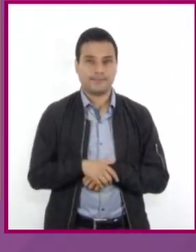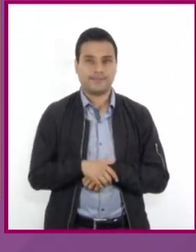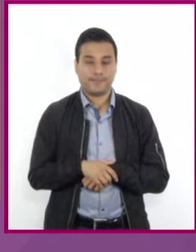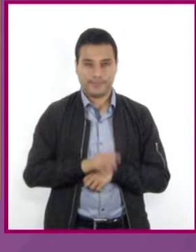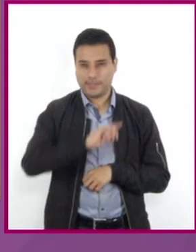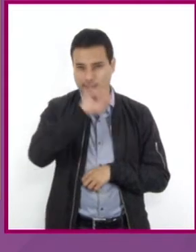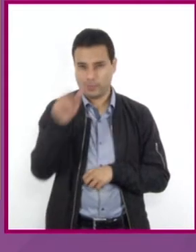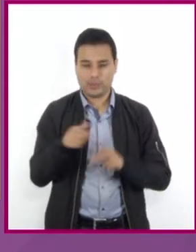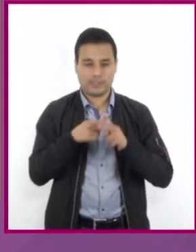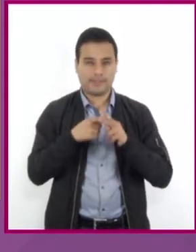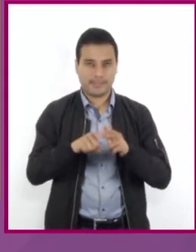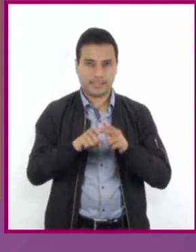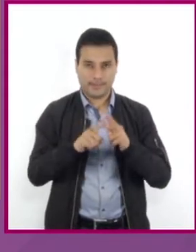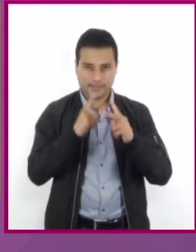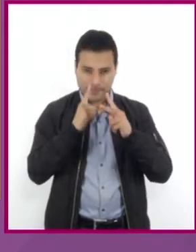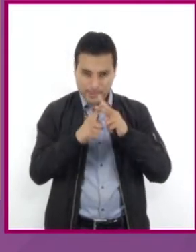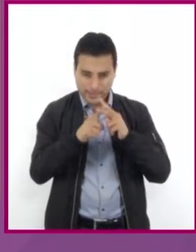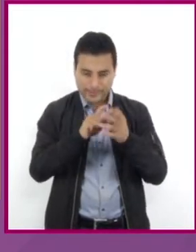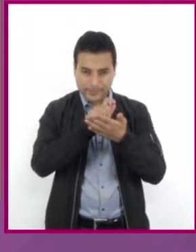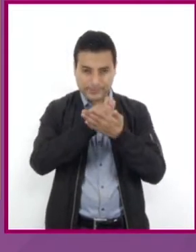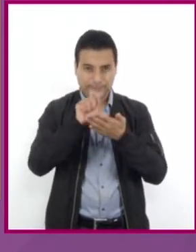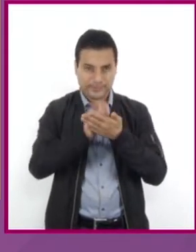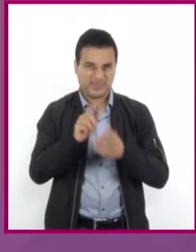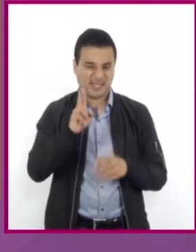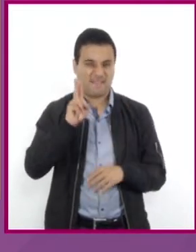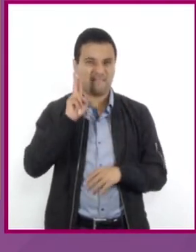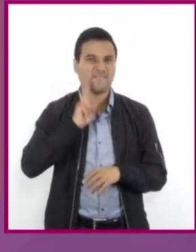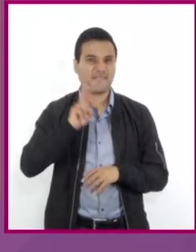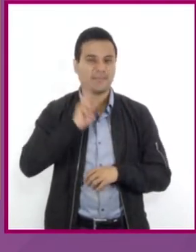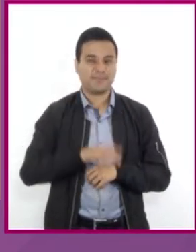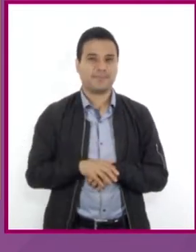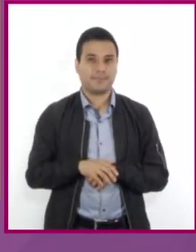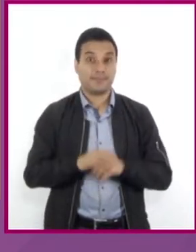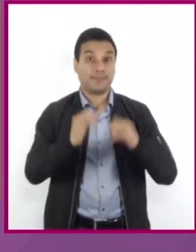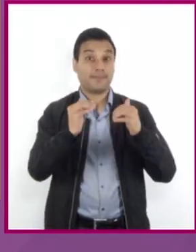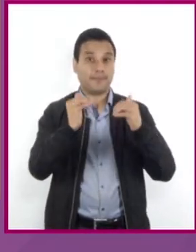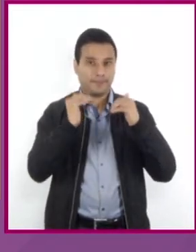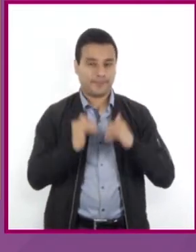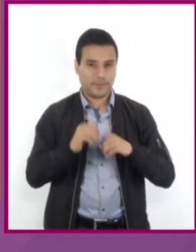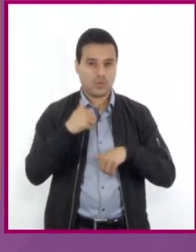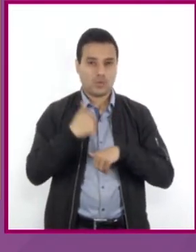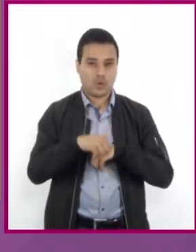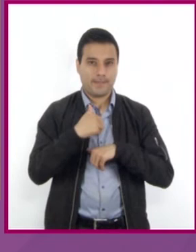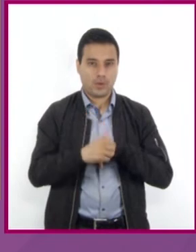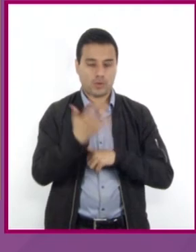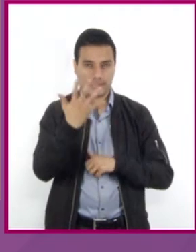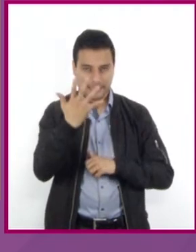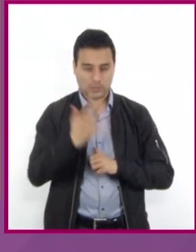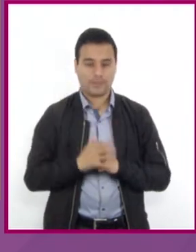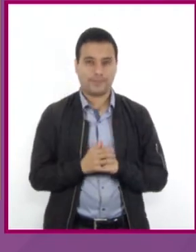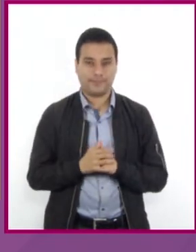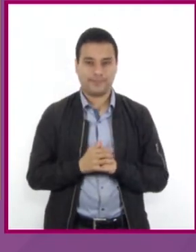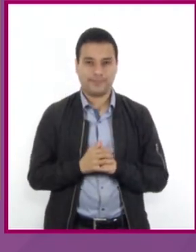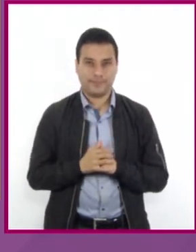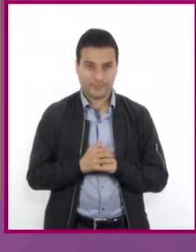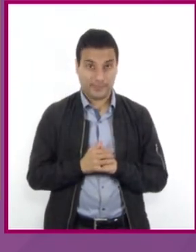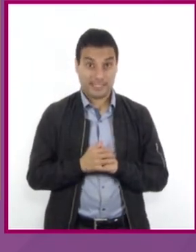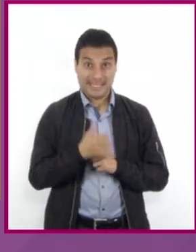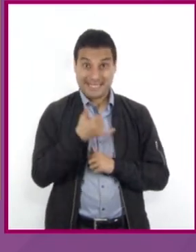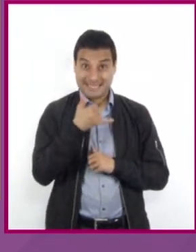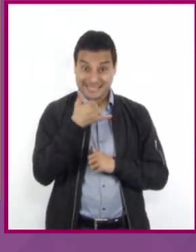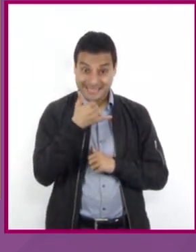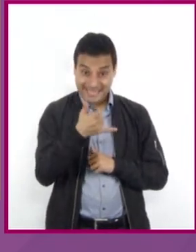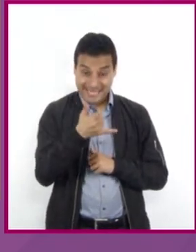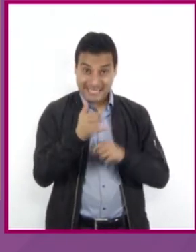la resolución del sistema, llevaremos a cabo el paso número 5. Sustituimos el valor numérico de la literal